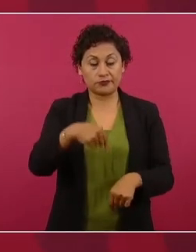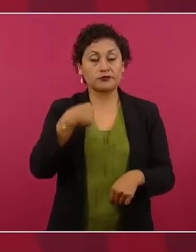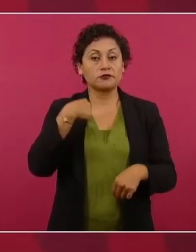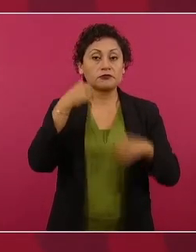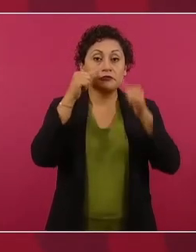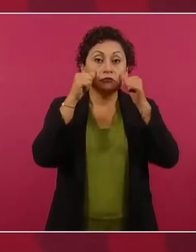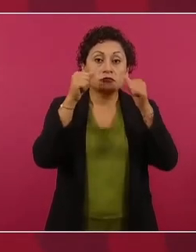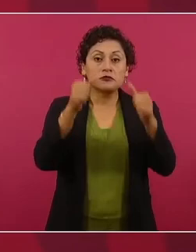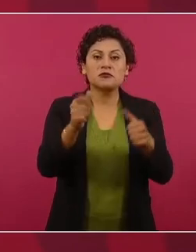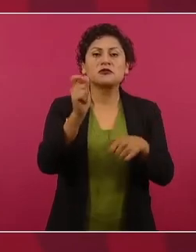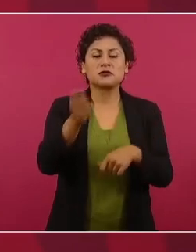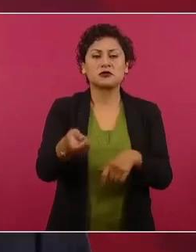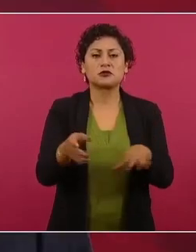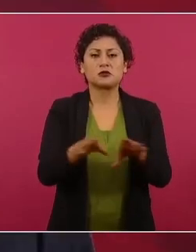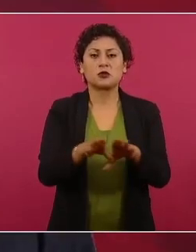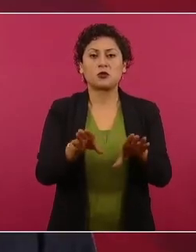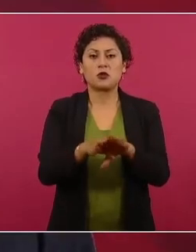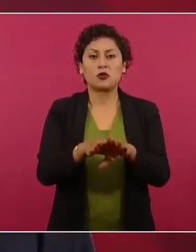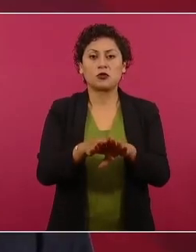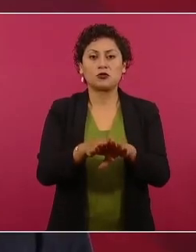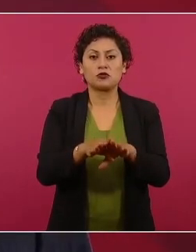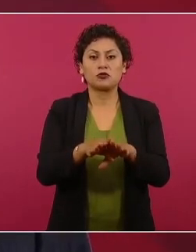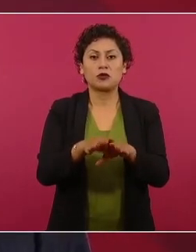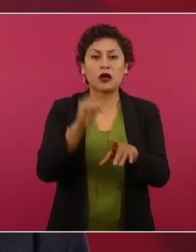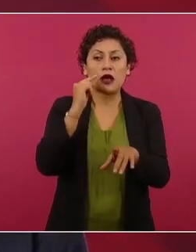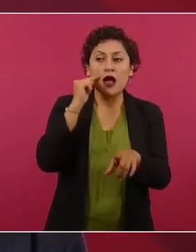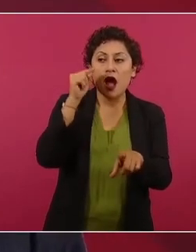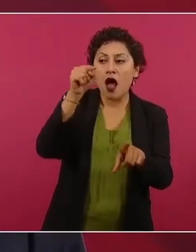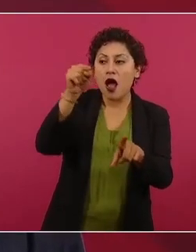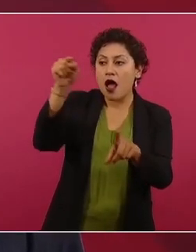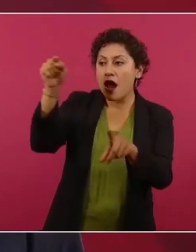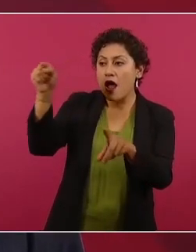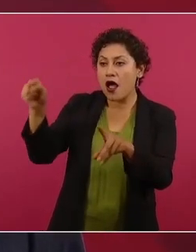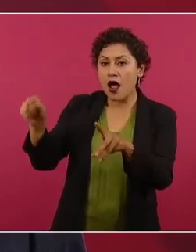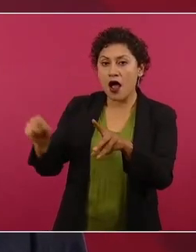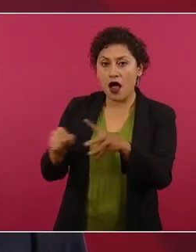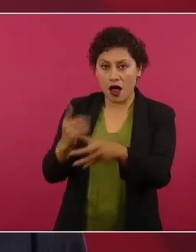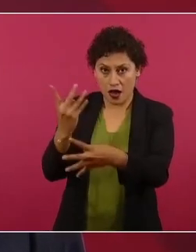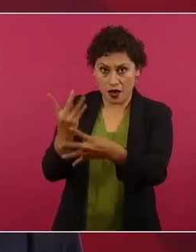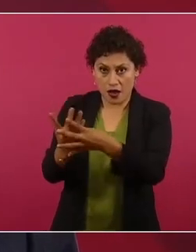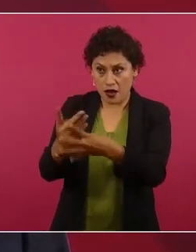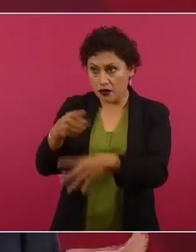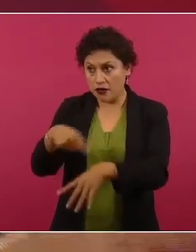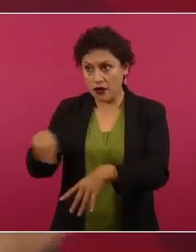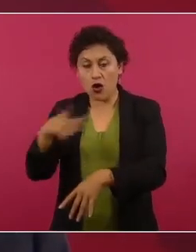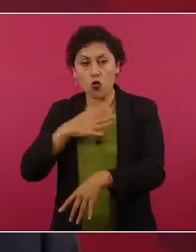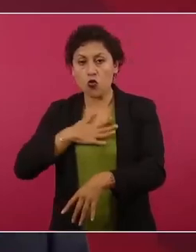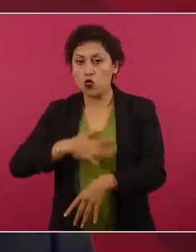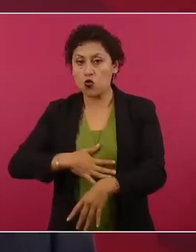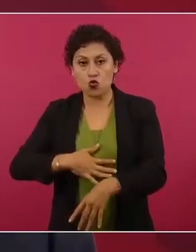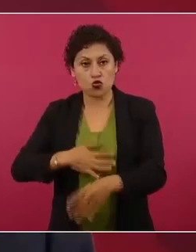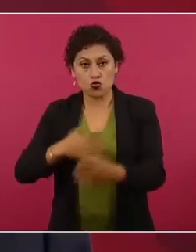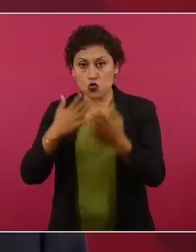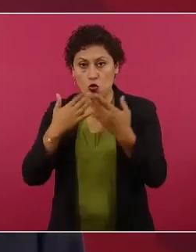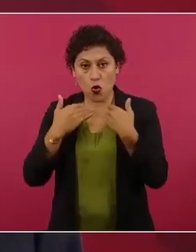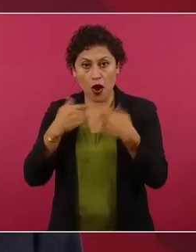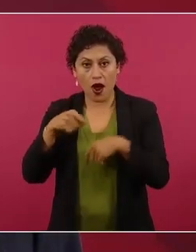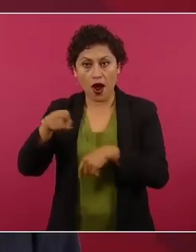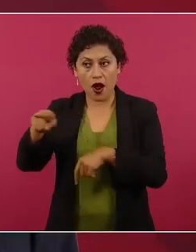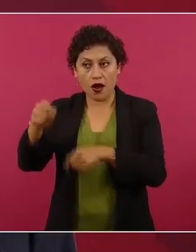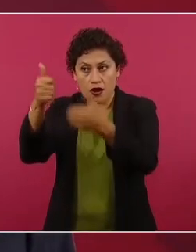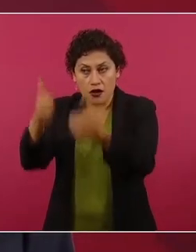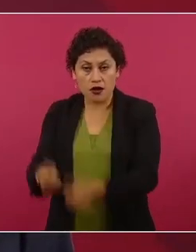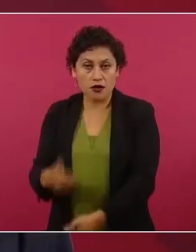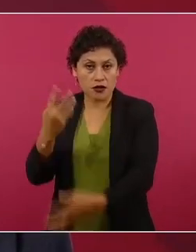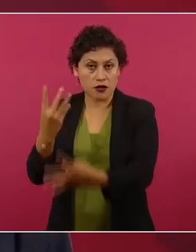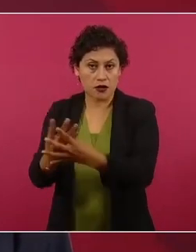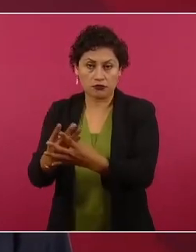procurando liberar a quienes injustamente han estado en la